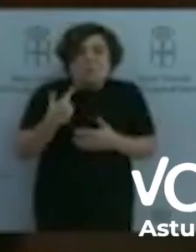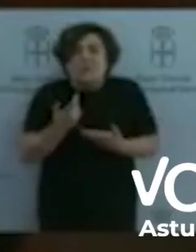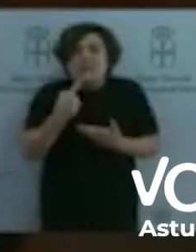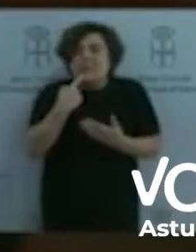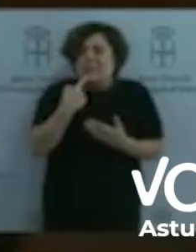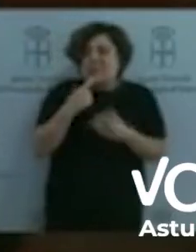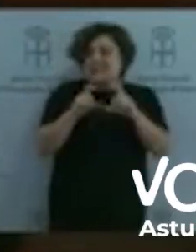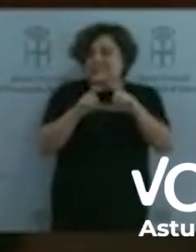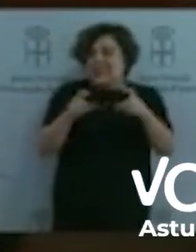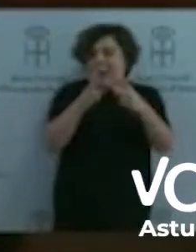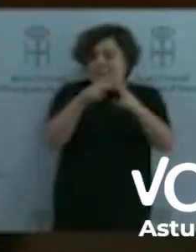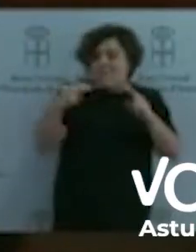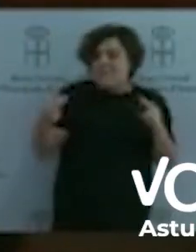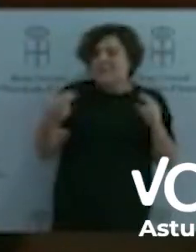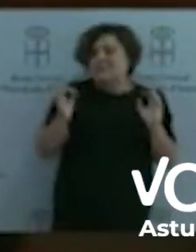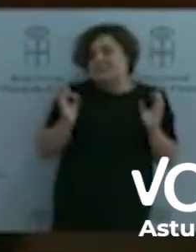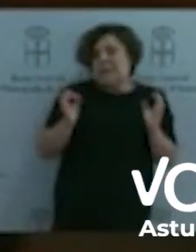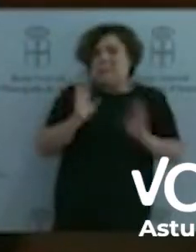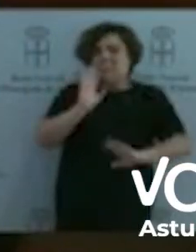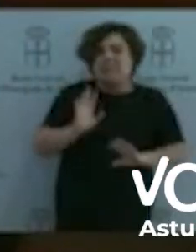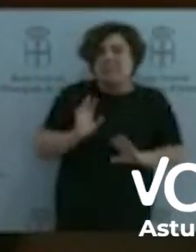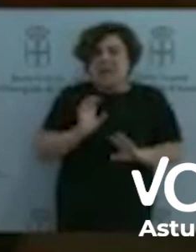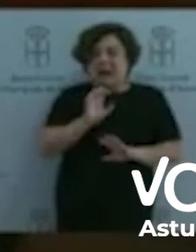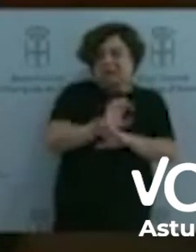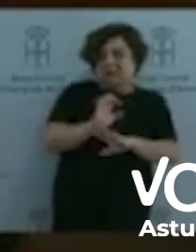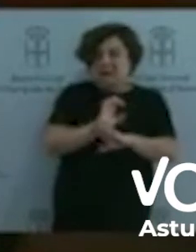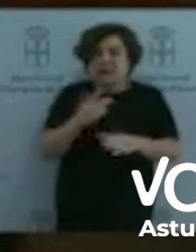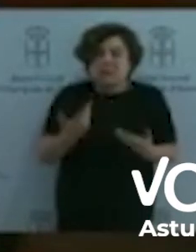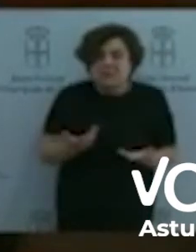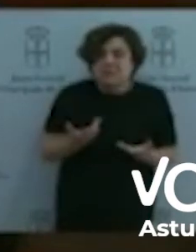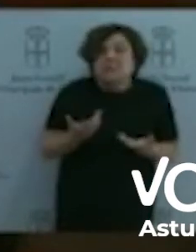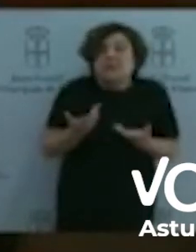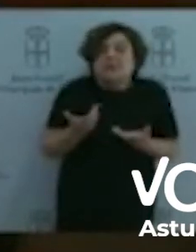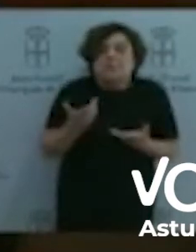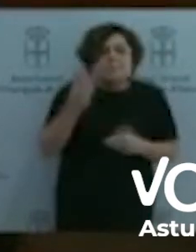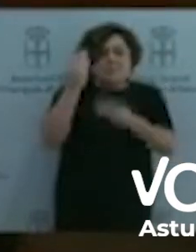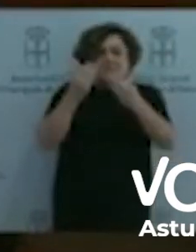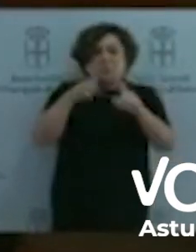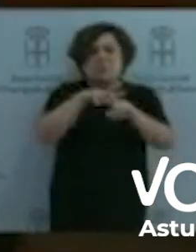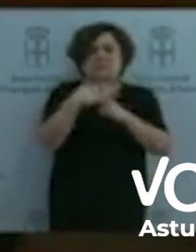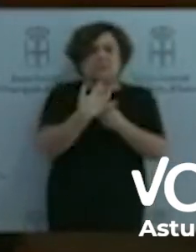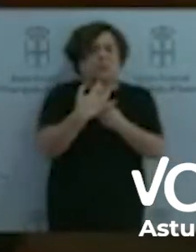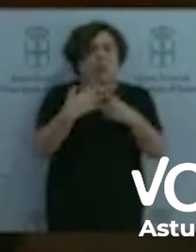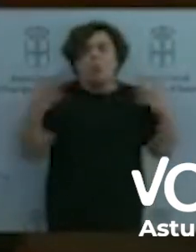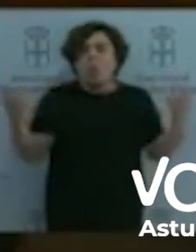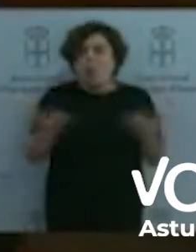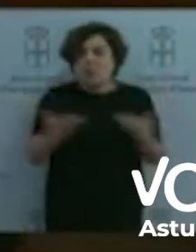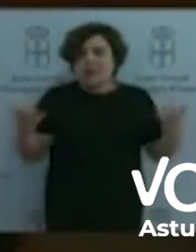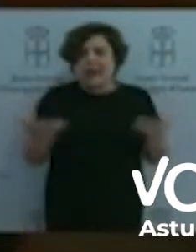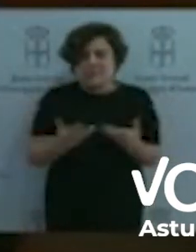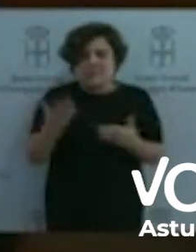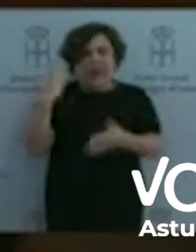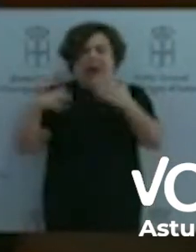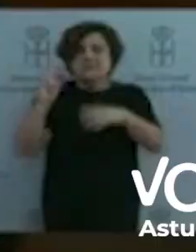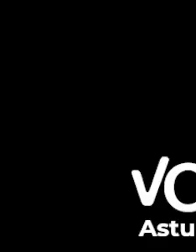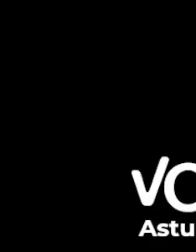Nos parece impresentable que una situación de máxima urgencia y sin precedente conocido justifique de este modo su desinterés en dotar los recursos